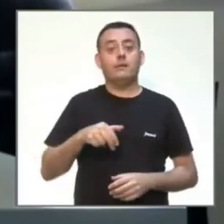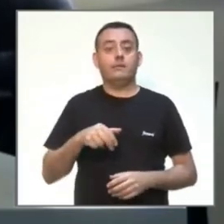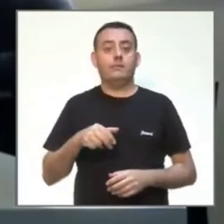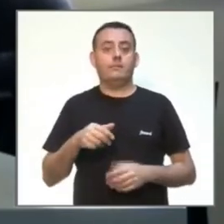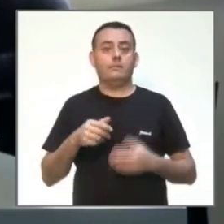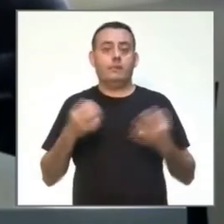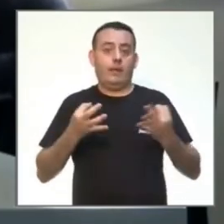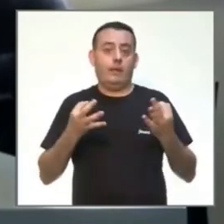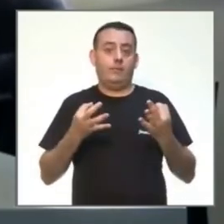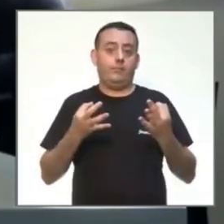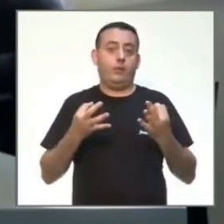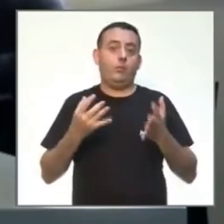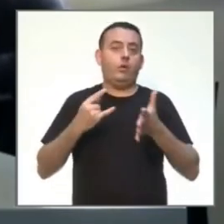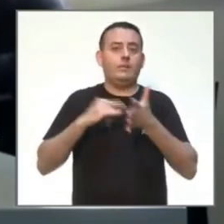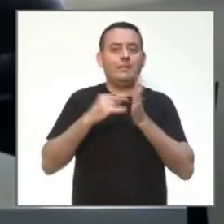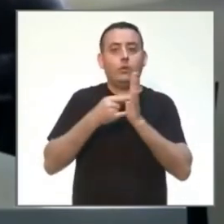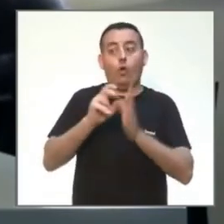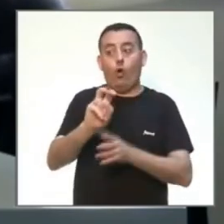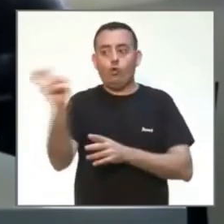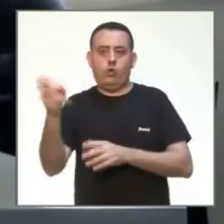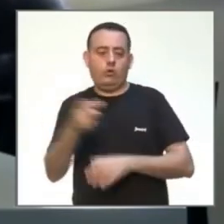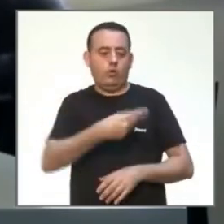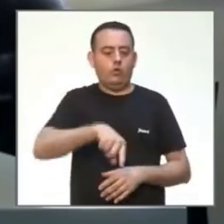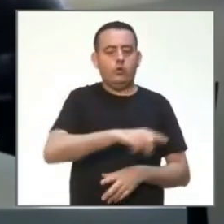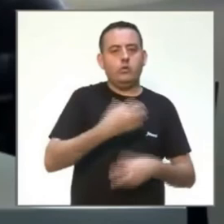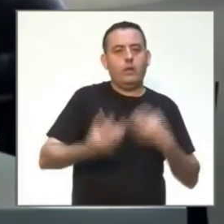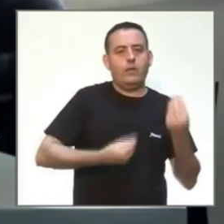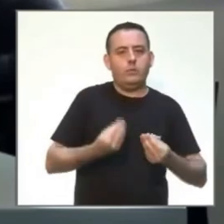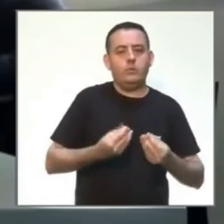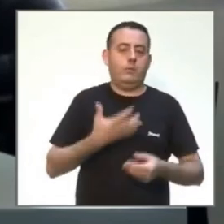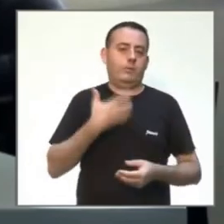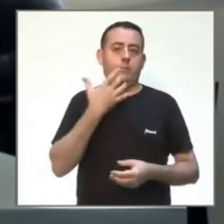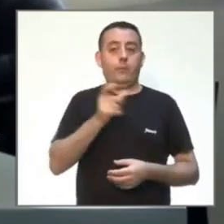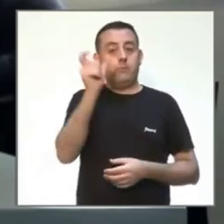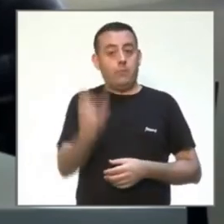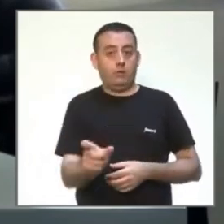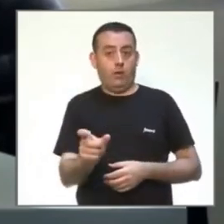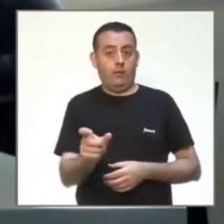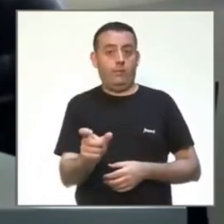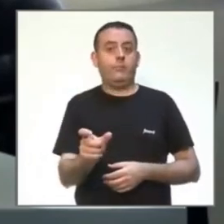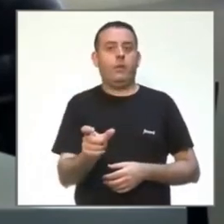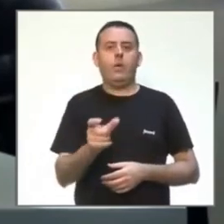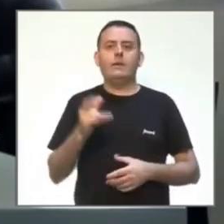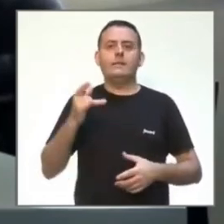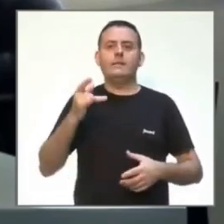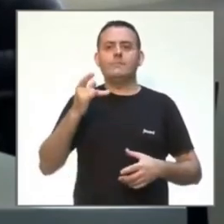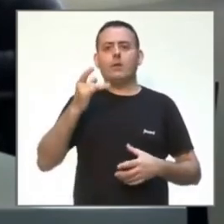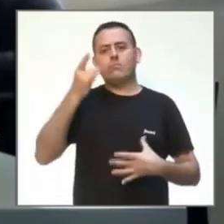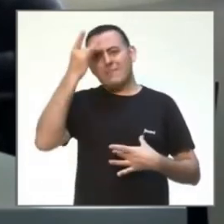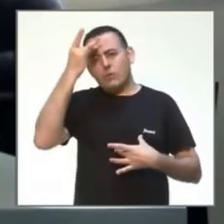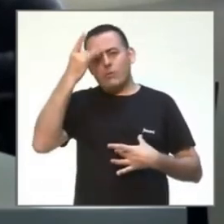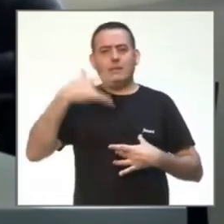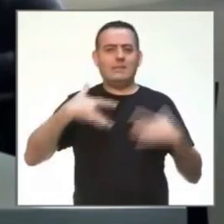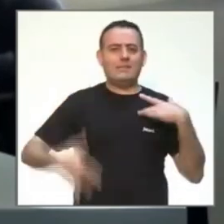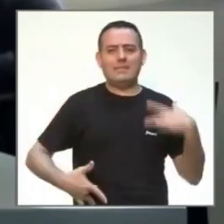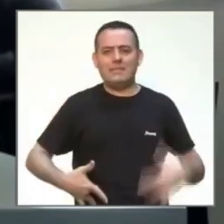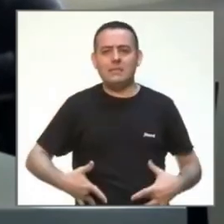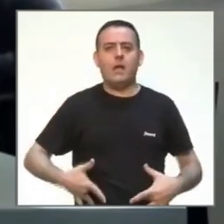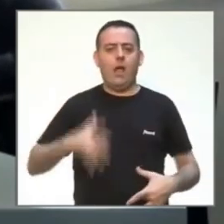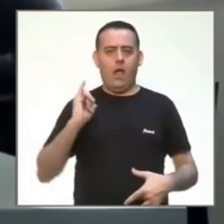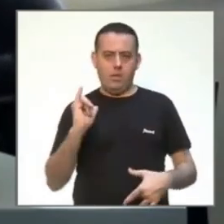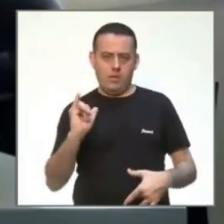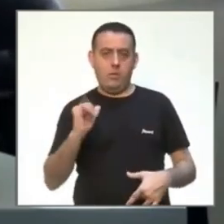contagia hasta que tiene los primeros síntomas, que pueden pasar cinco días, seis días, siete días, incluso los enfermos asintomáticos